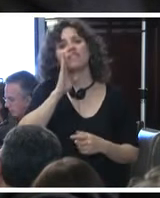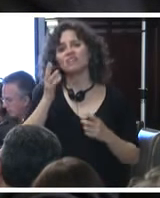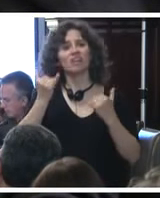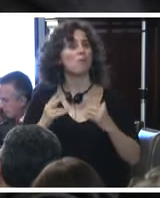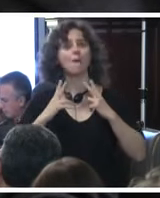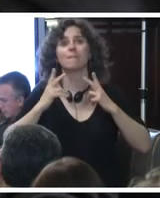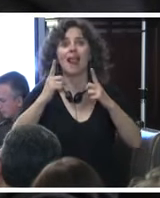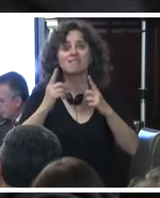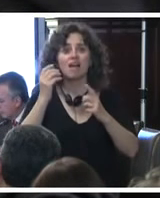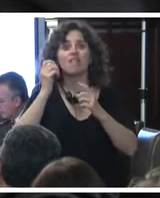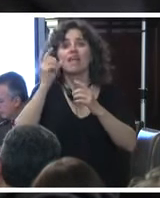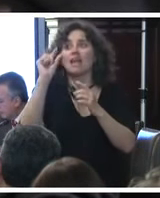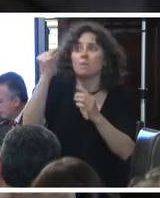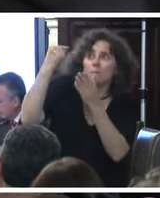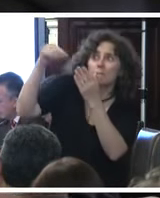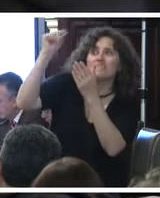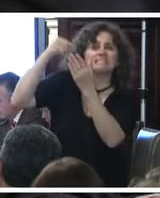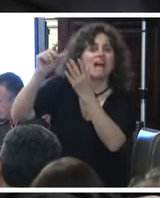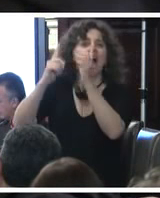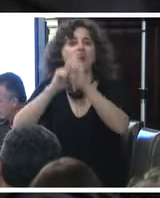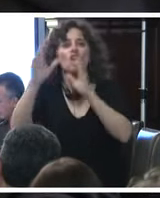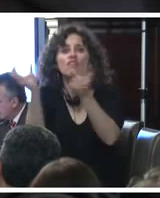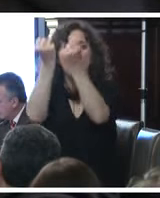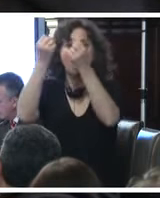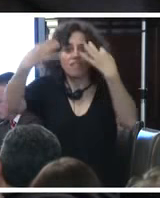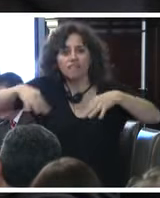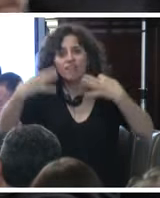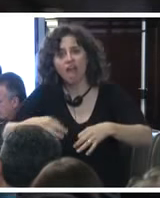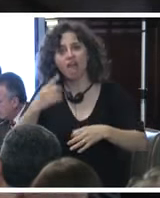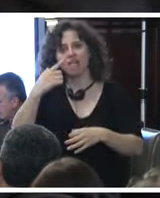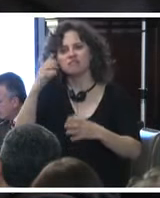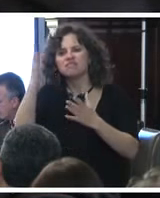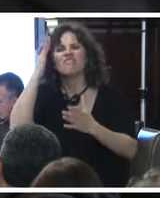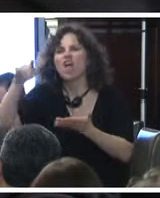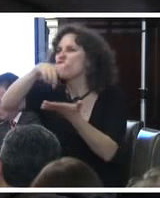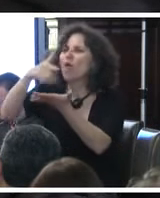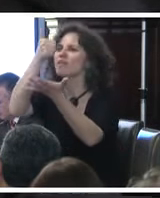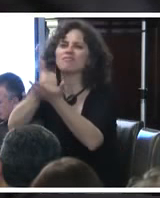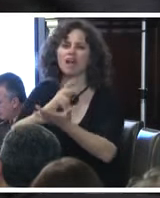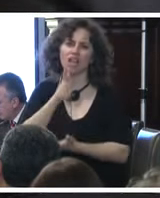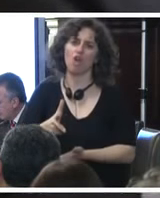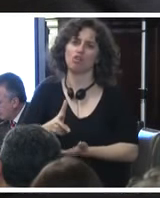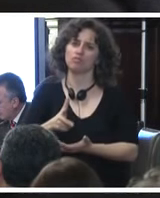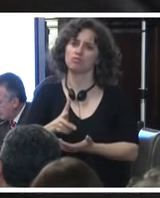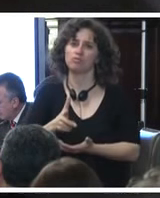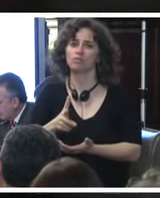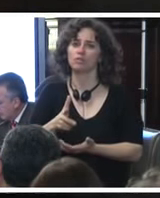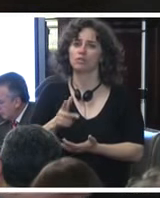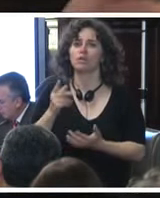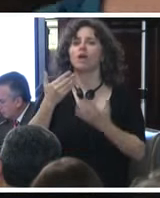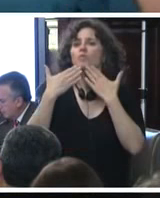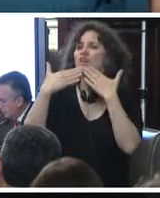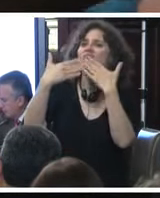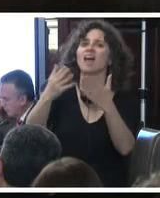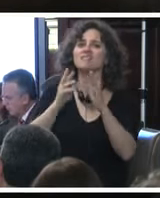tener una pista, de encontrar la verdad, de saber el paradero de nuestros hijos. Le doy las